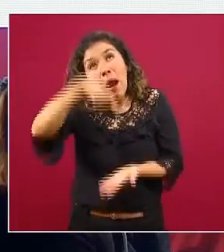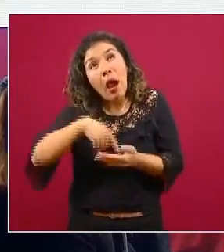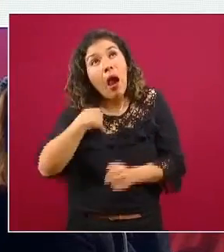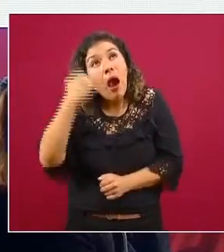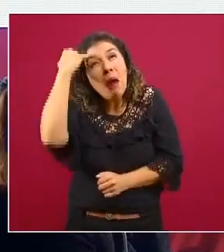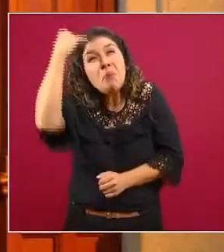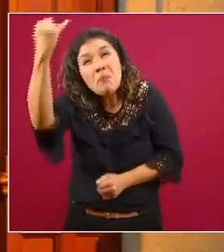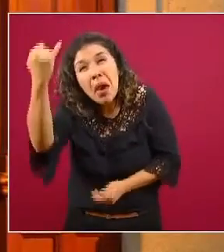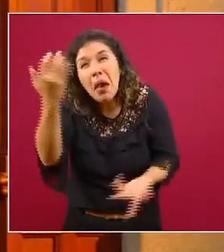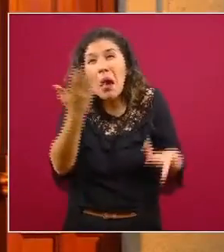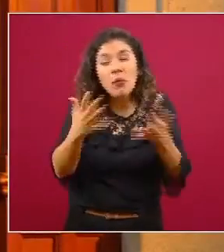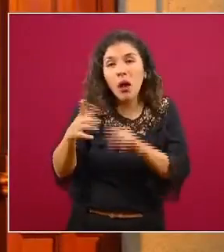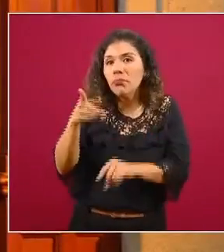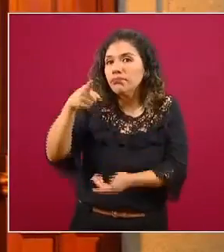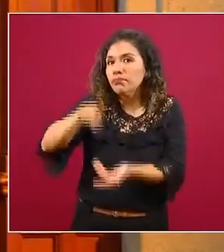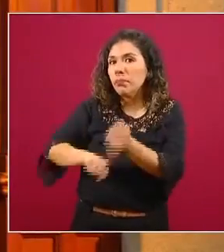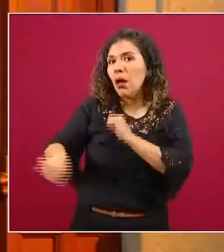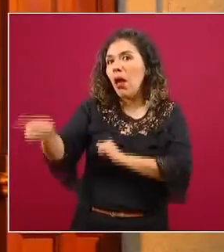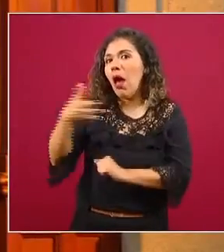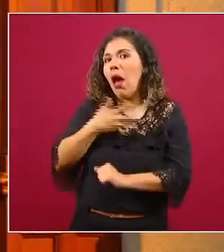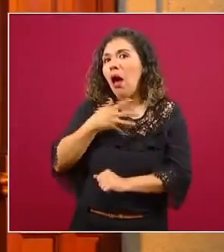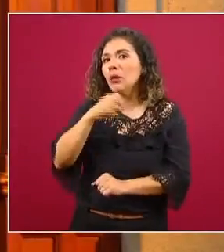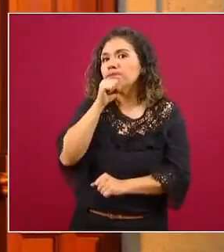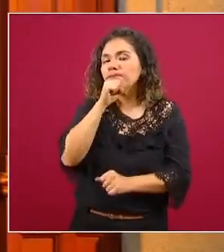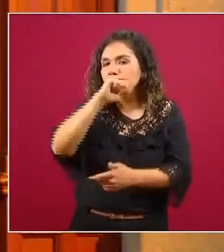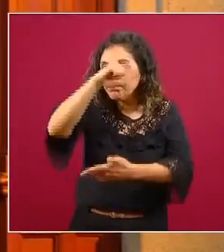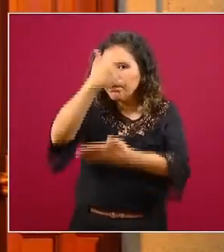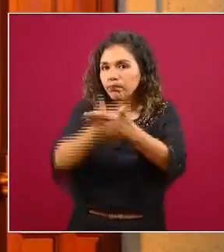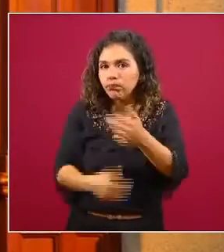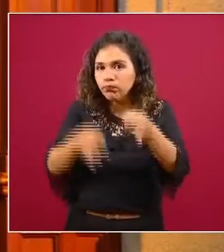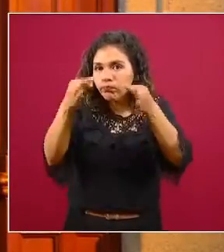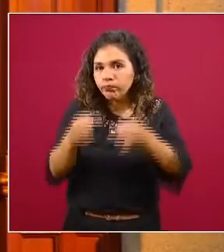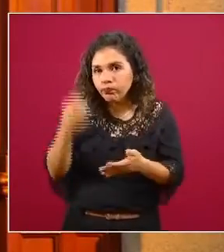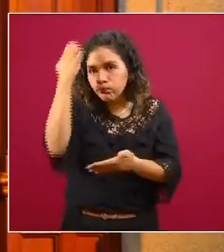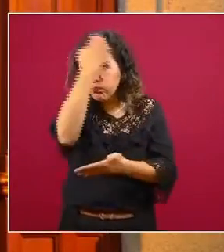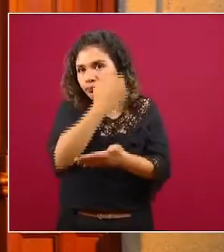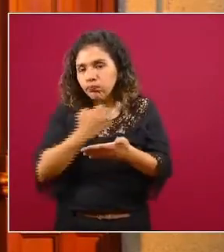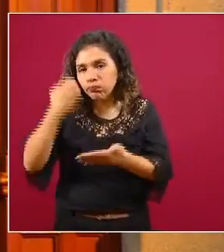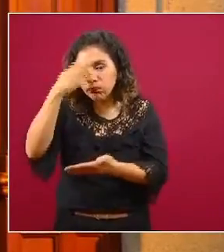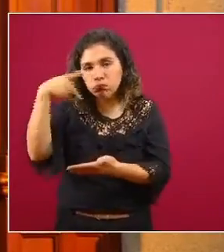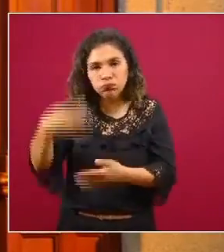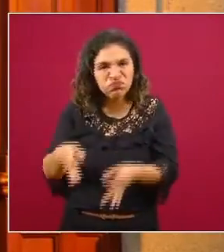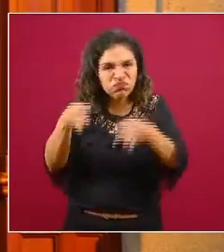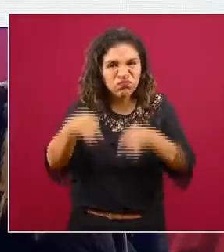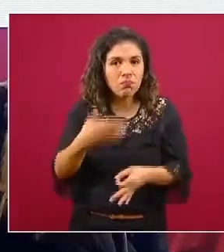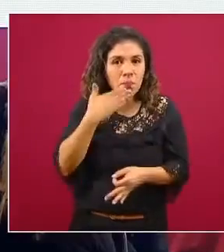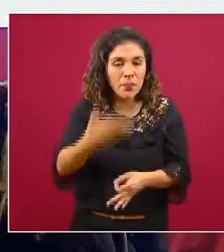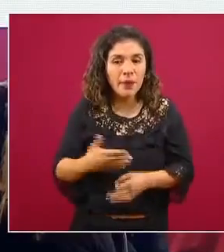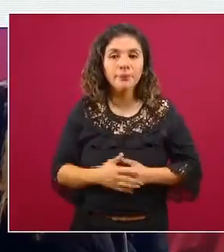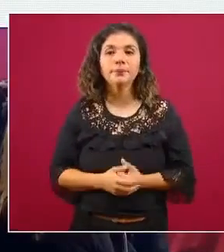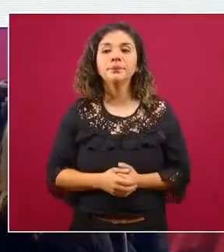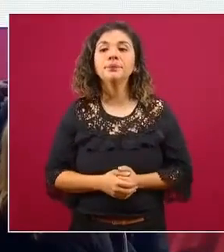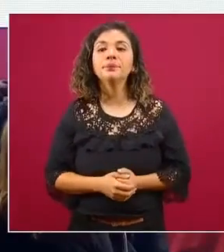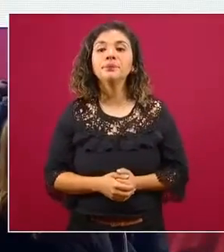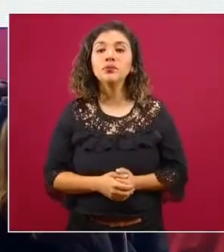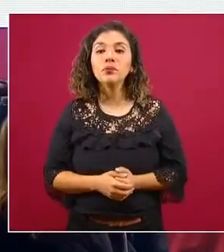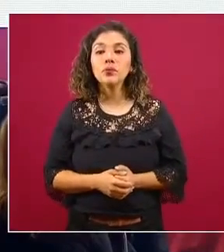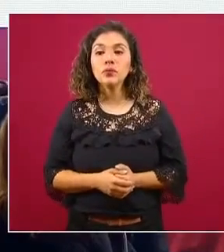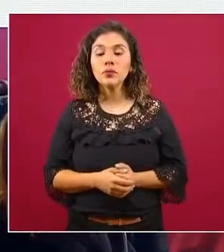lo que nos da el análisis estadístico sólido y muy muy preciso me dan la siguiente por favor